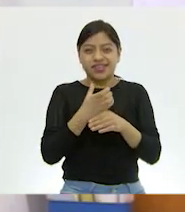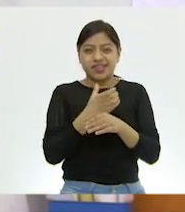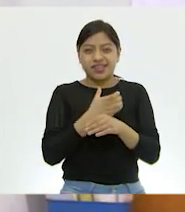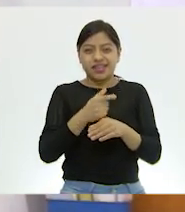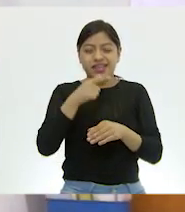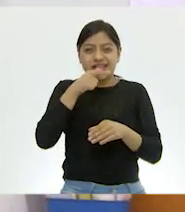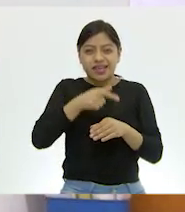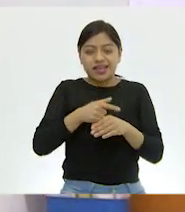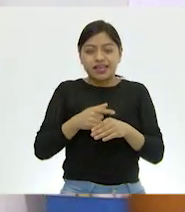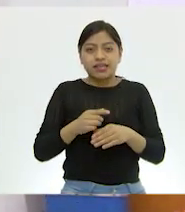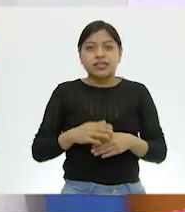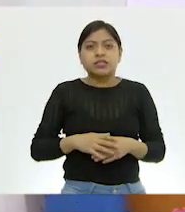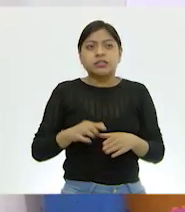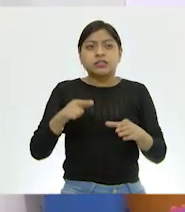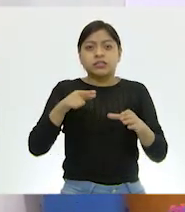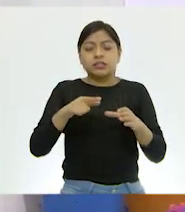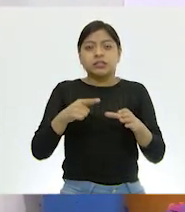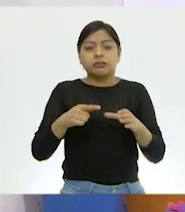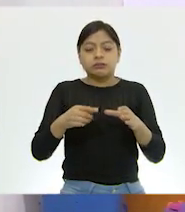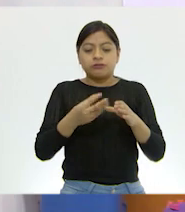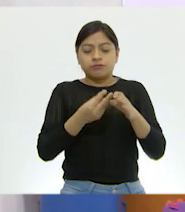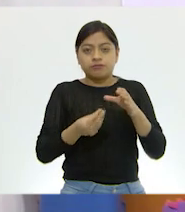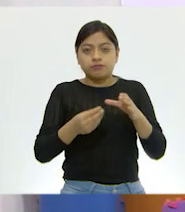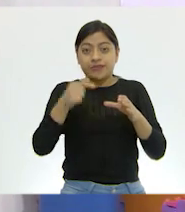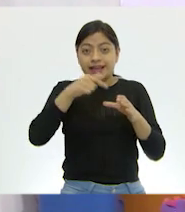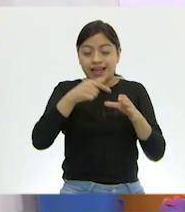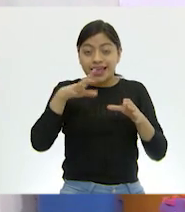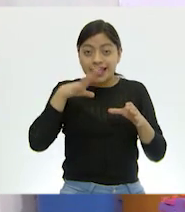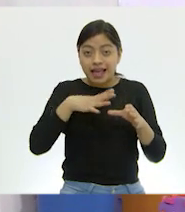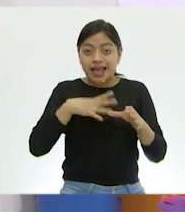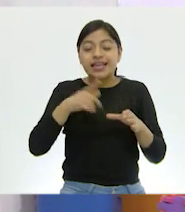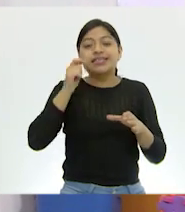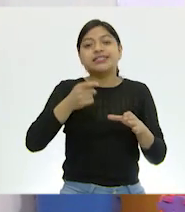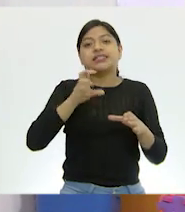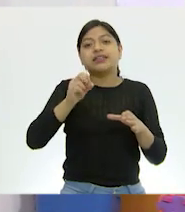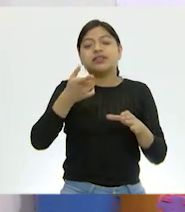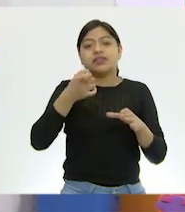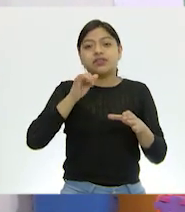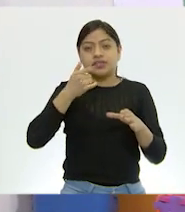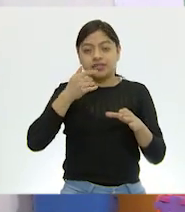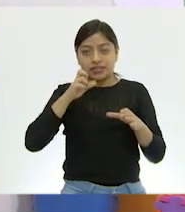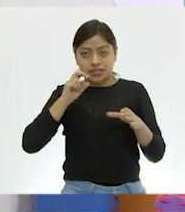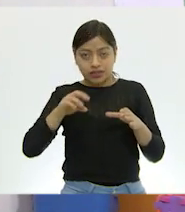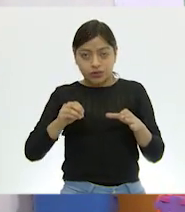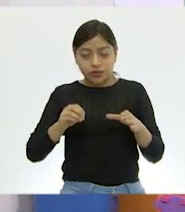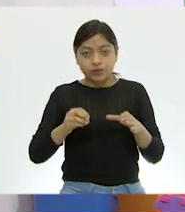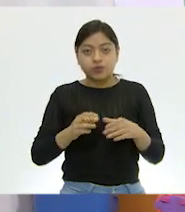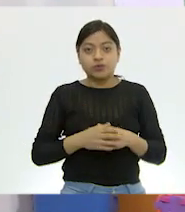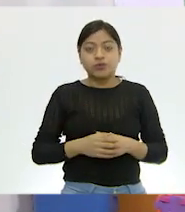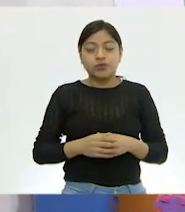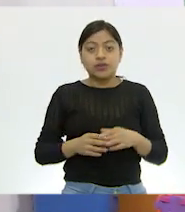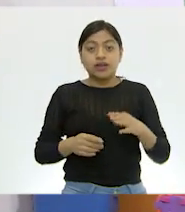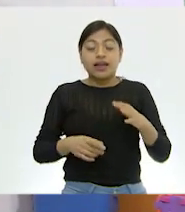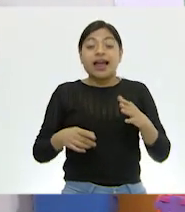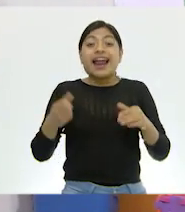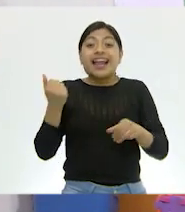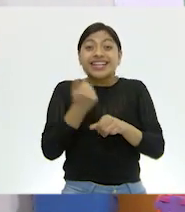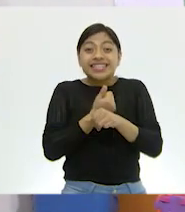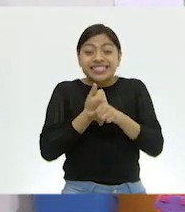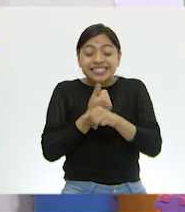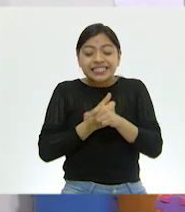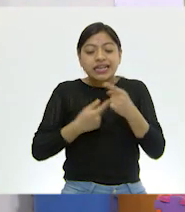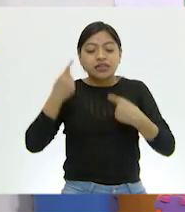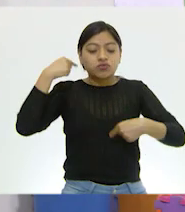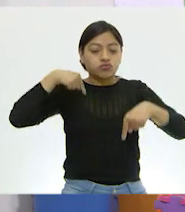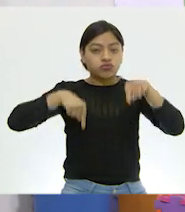atrapado el café que era como el oxígeno y entonces ese oxígeno, los vasos sanguíneos eran los que lo llevaban al resto